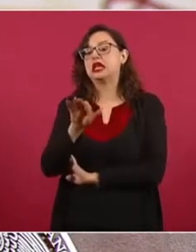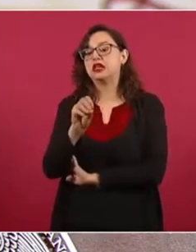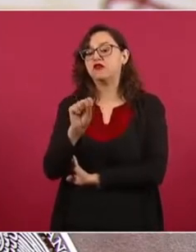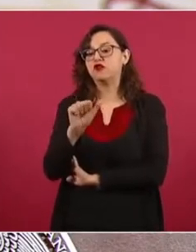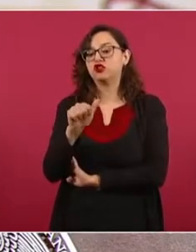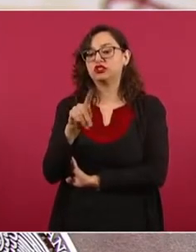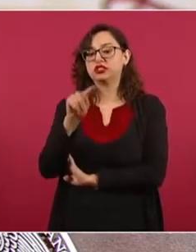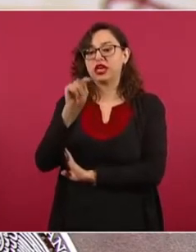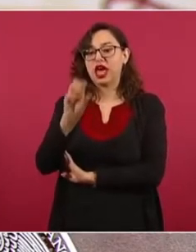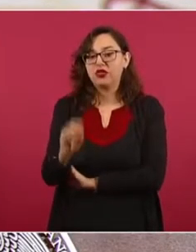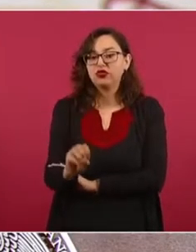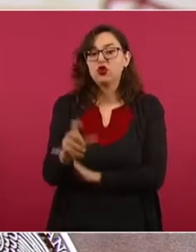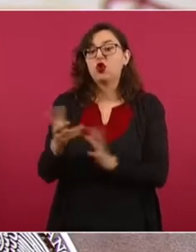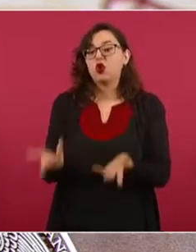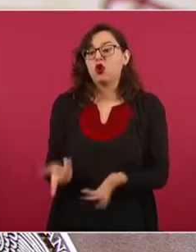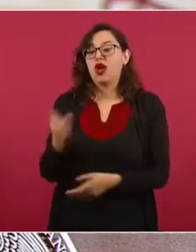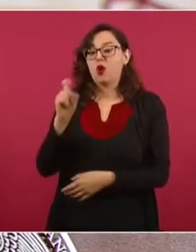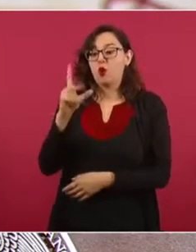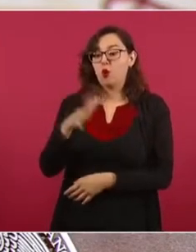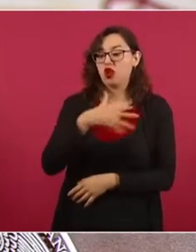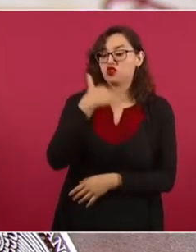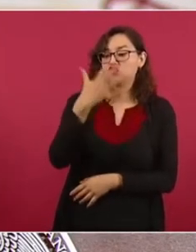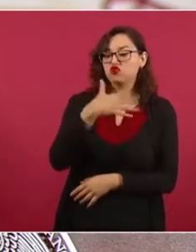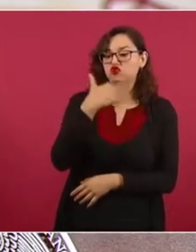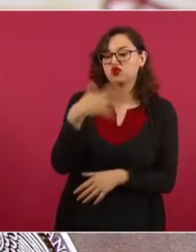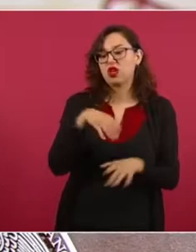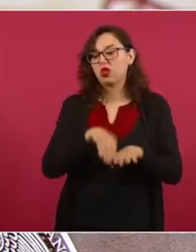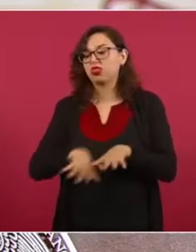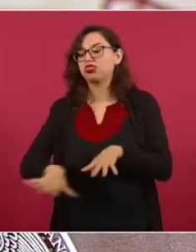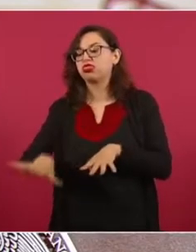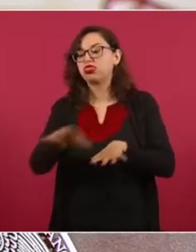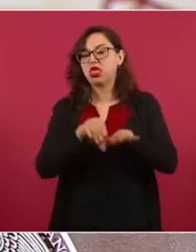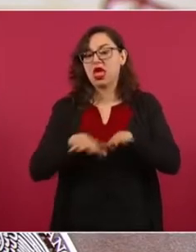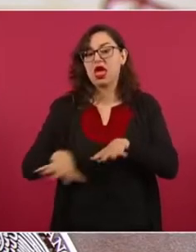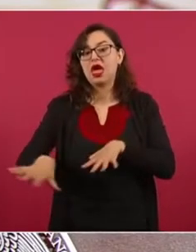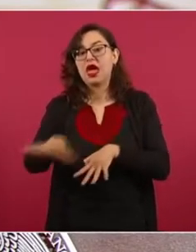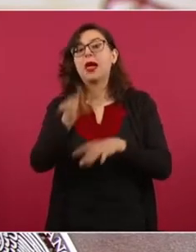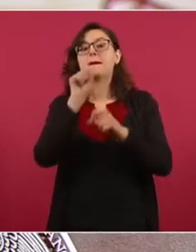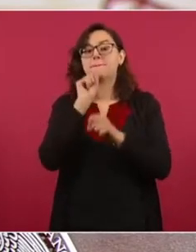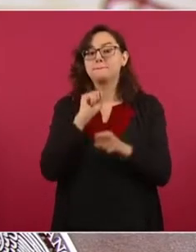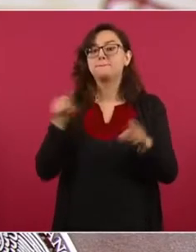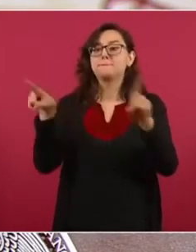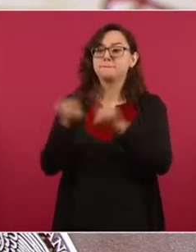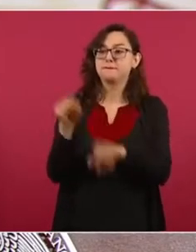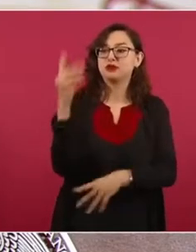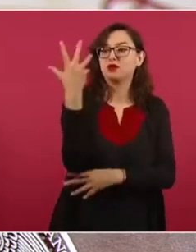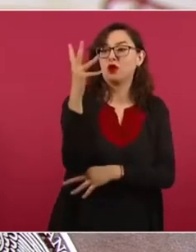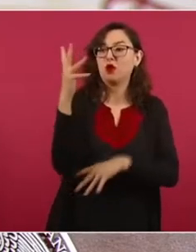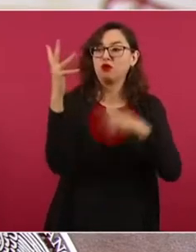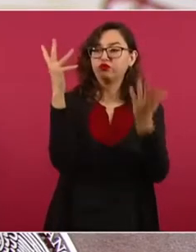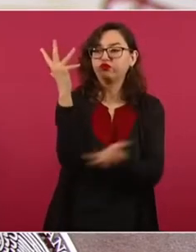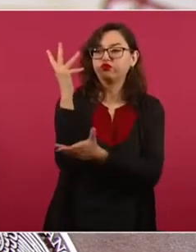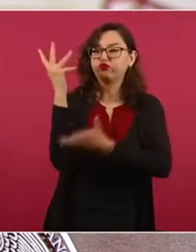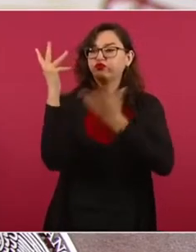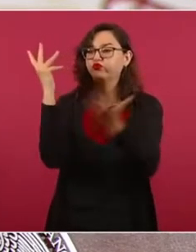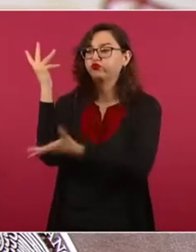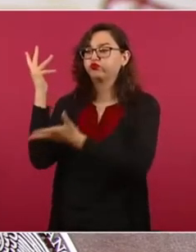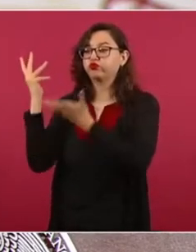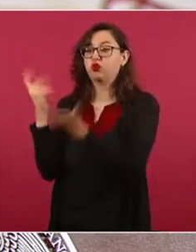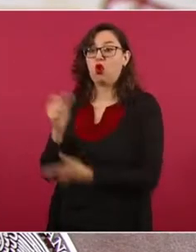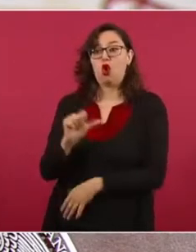el mal manejo de las aguas negras, además de la deforestación de la selva, entre otras causas.